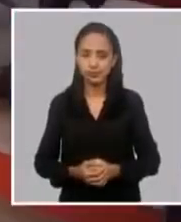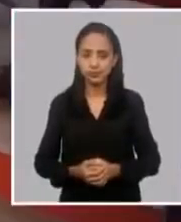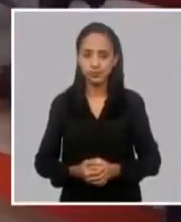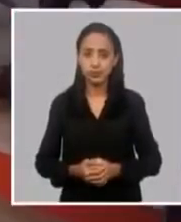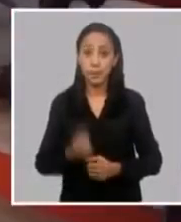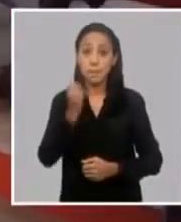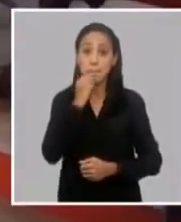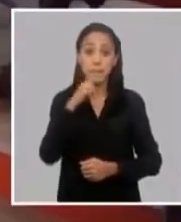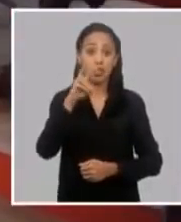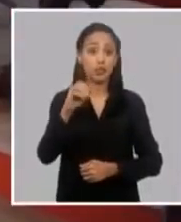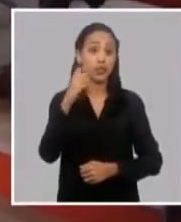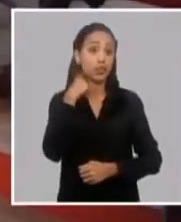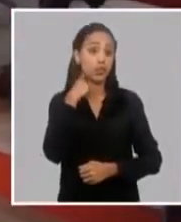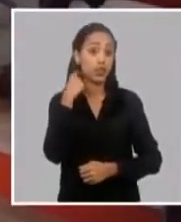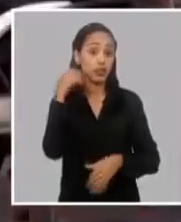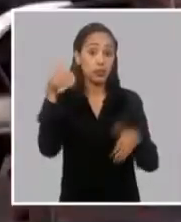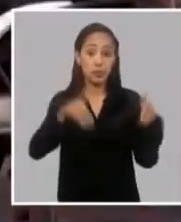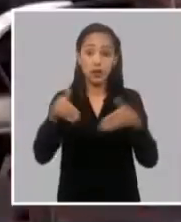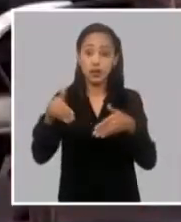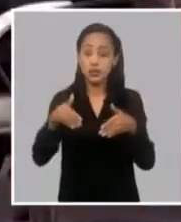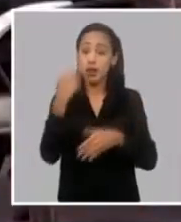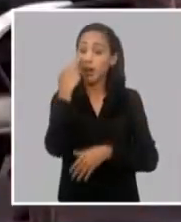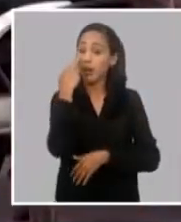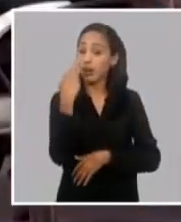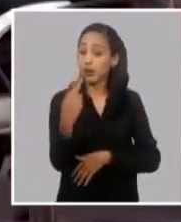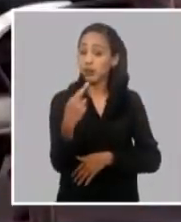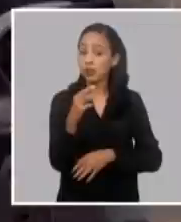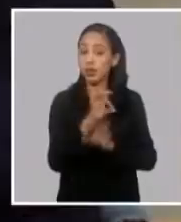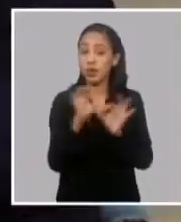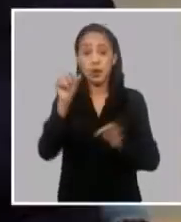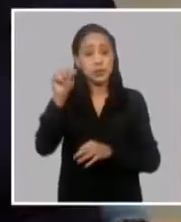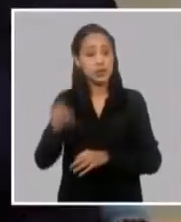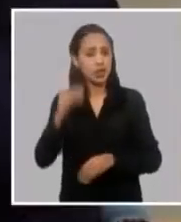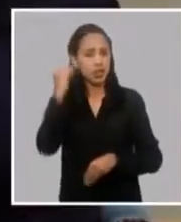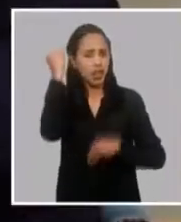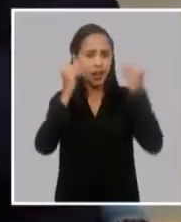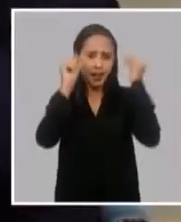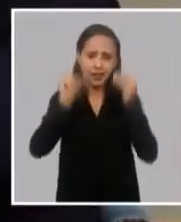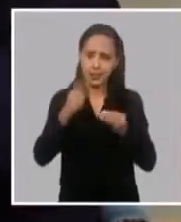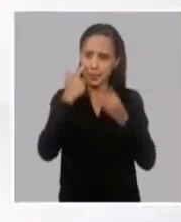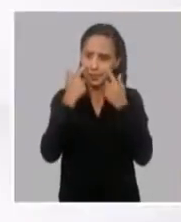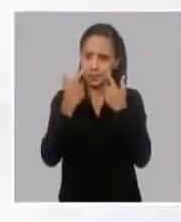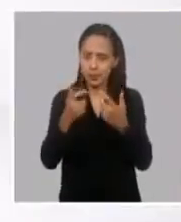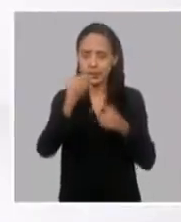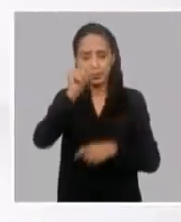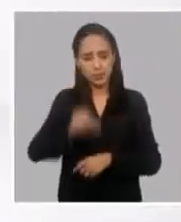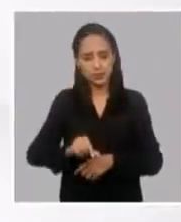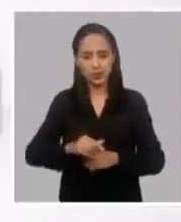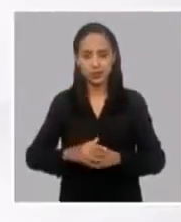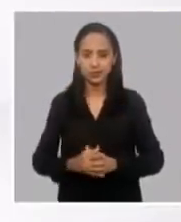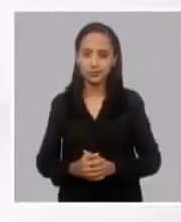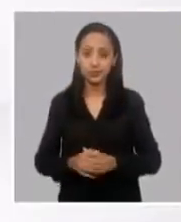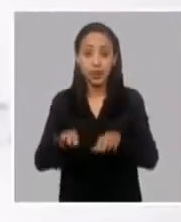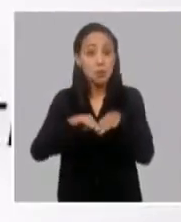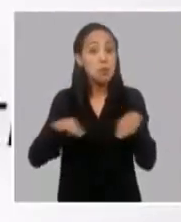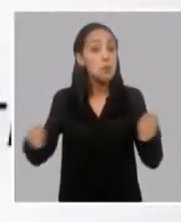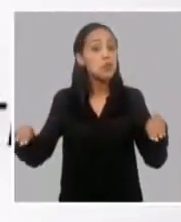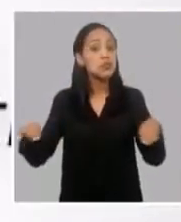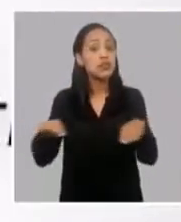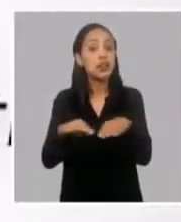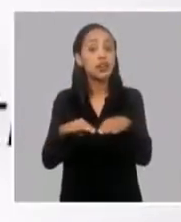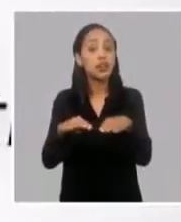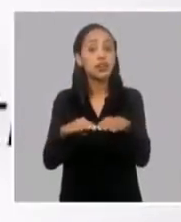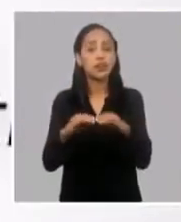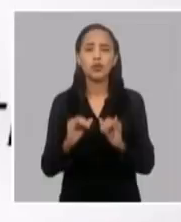de 20 años con la participación de reconocidos analistas y personalidades mesa redonda